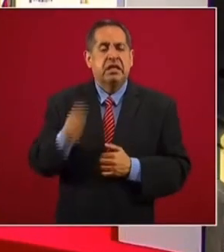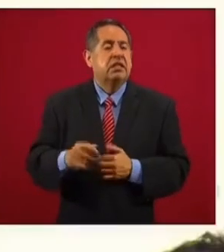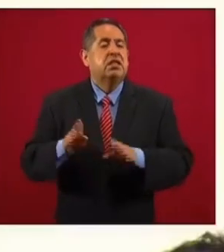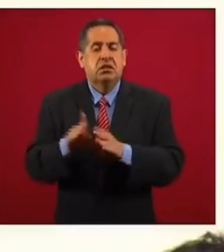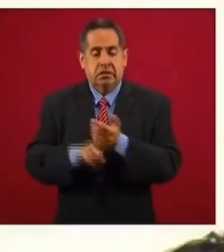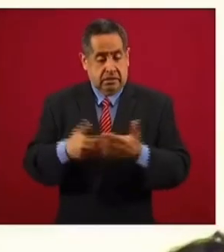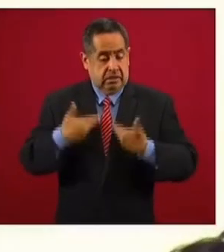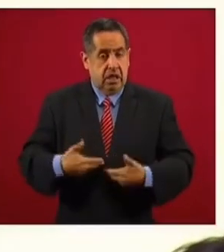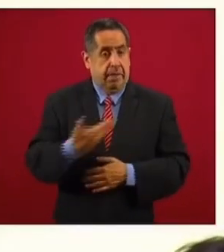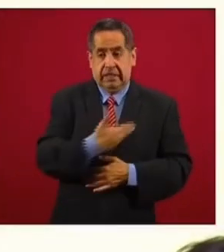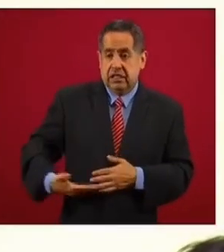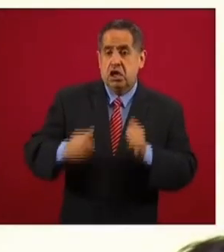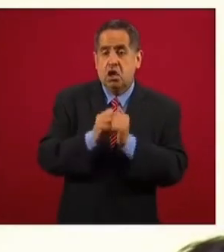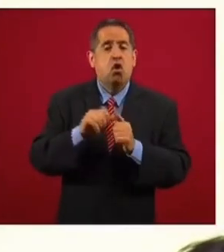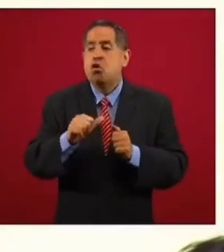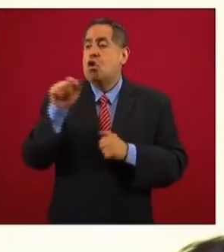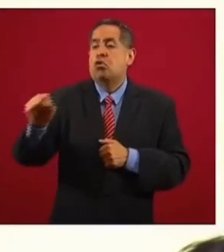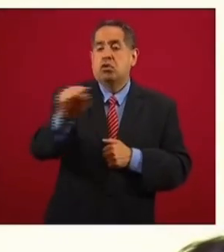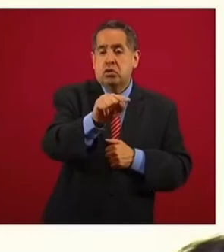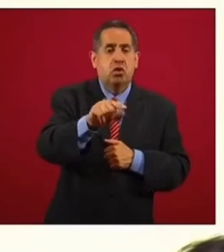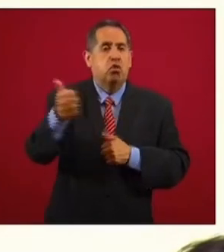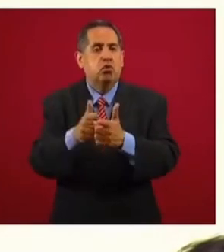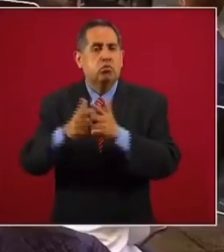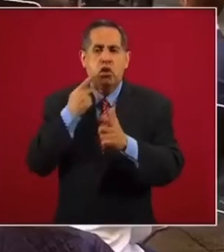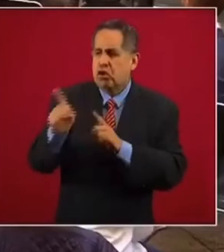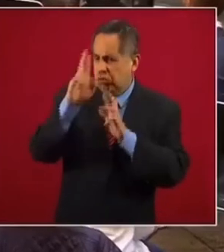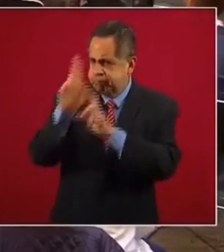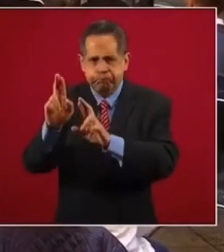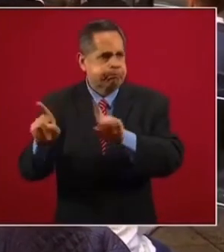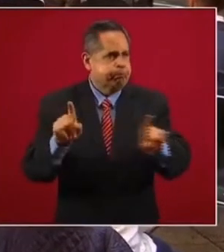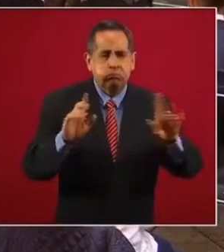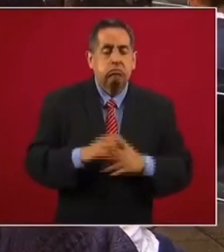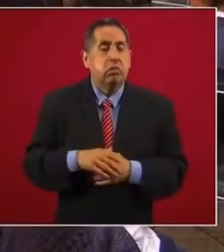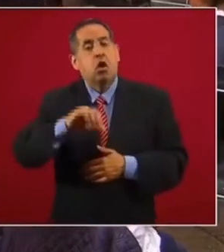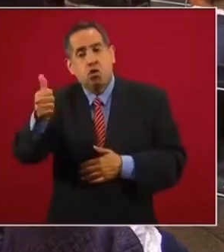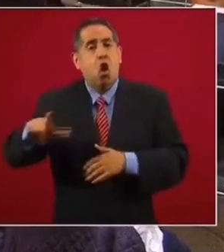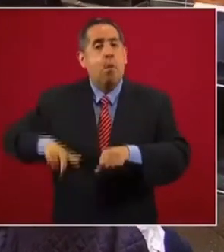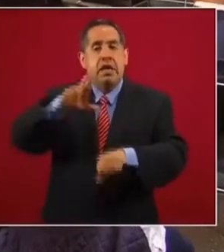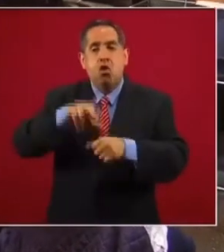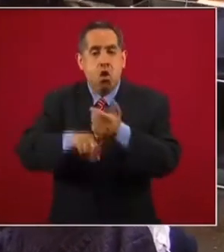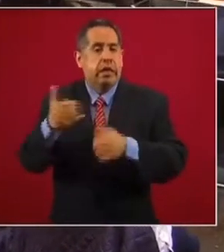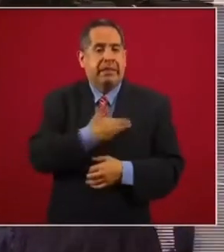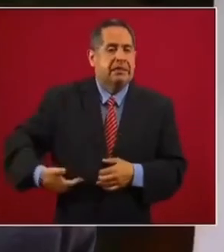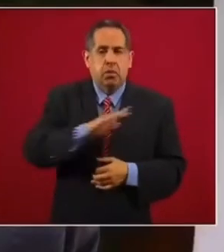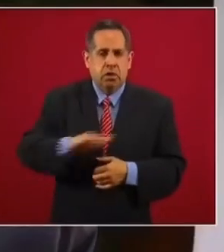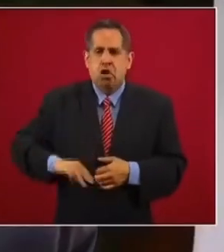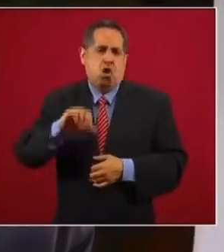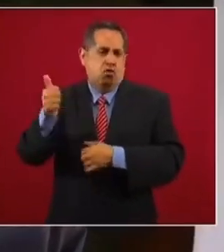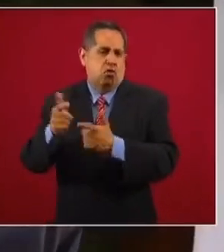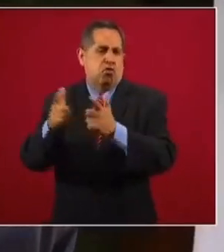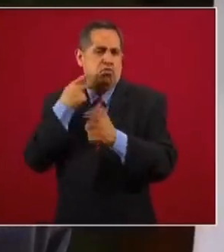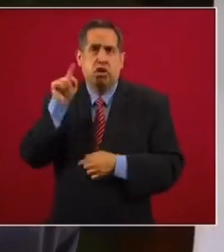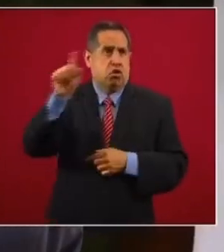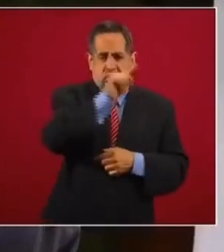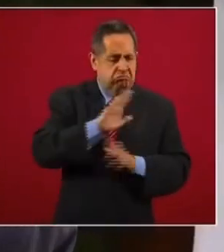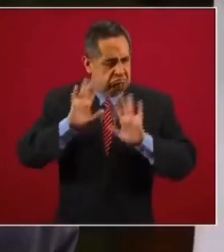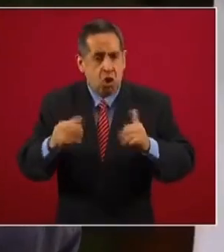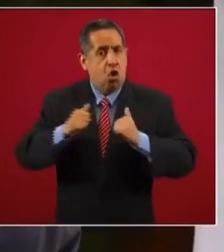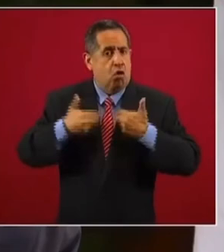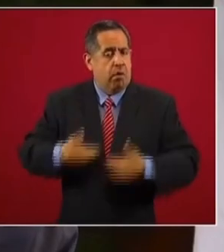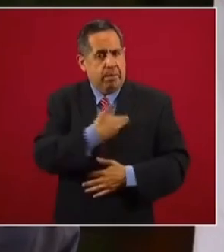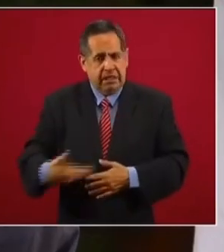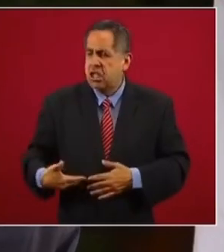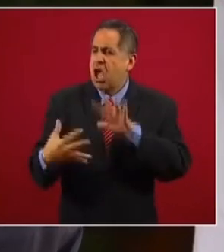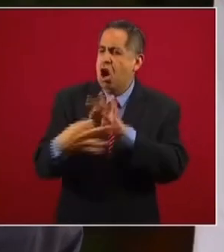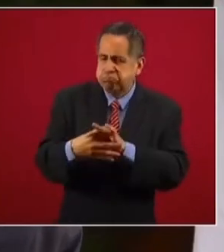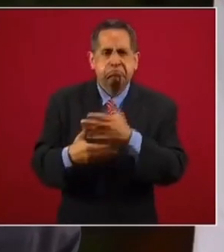institucional con las autoridades emanadas de otros partidos. Las y los gobernadores y presidentes municipales de cualquier signo político encuentran en el Ejecutivo